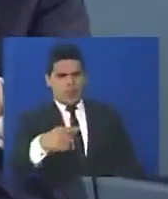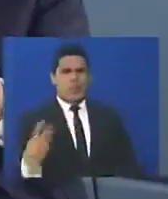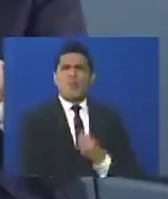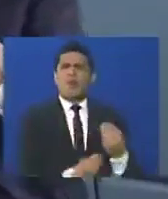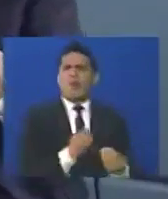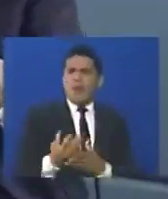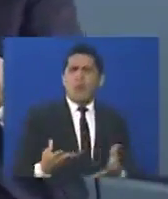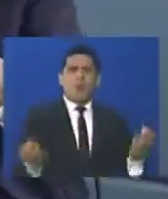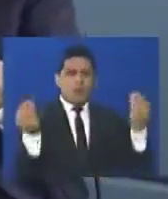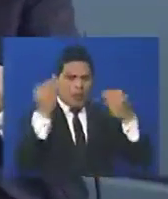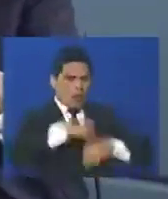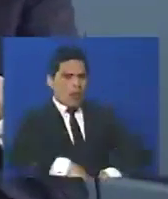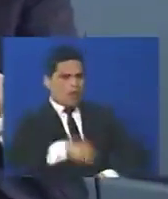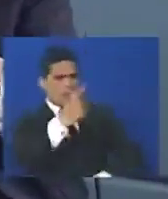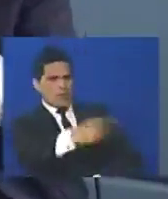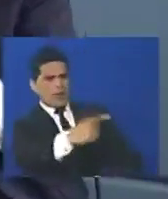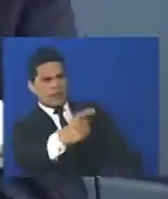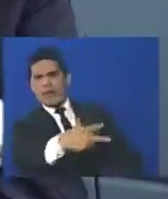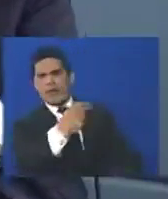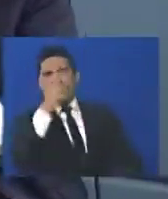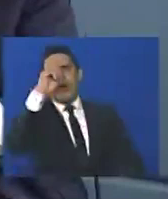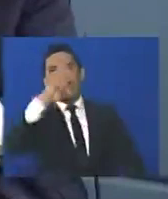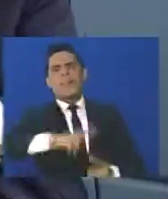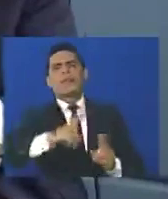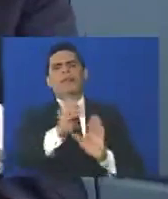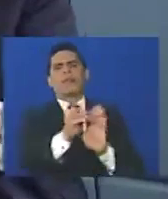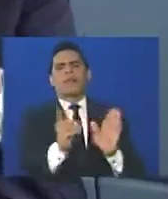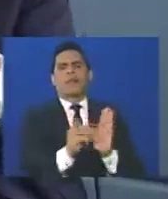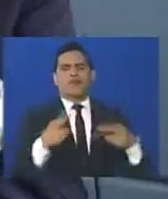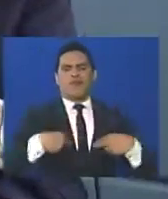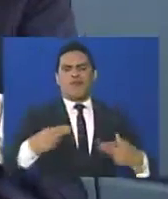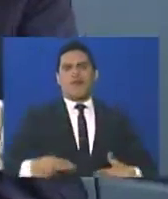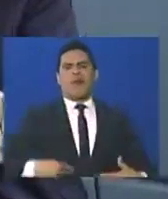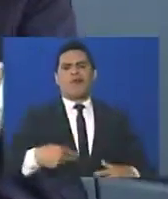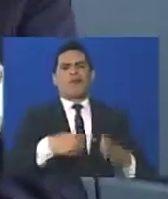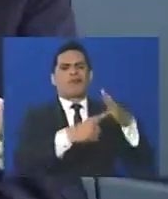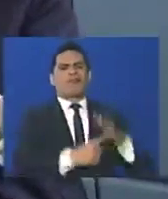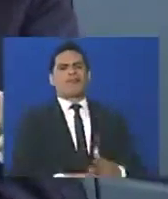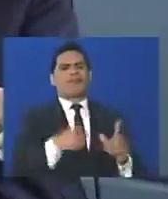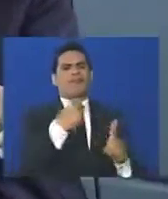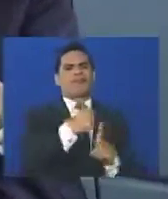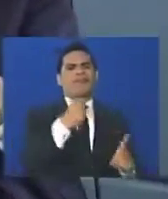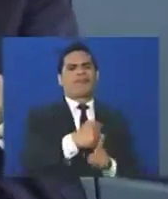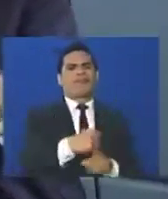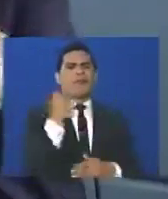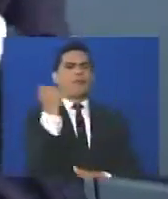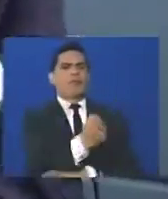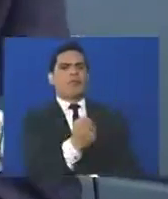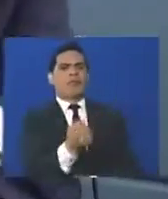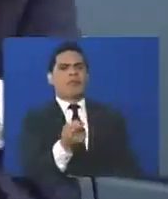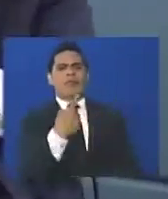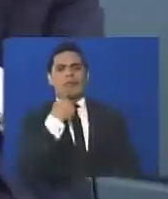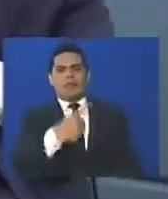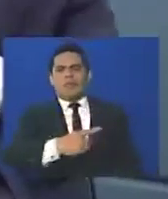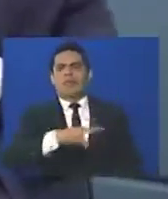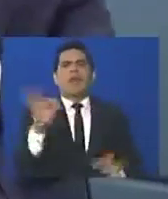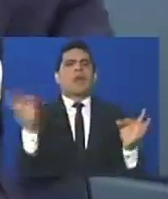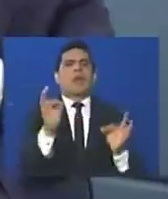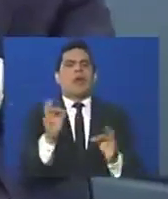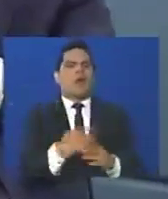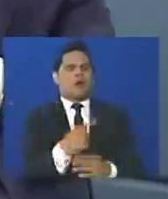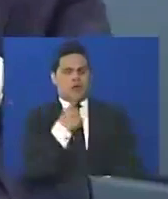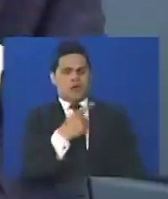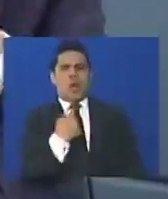acuerdo, cuando hay una gente que está violando los derechos humanos, que han torturado, que han asesinado, y no admiten que eso está